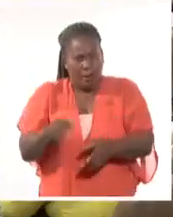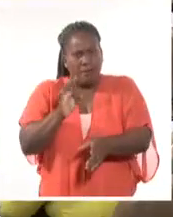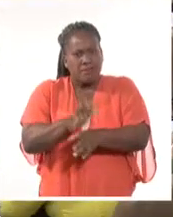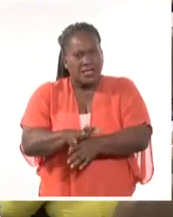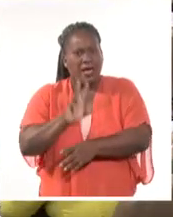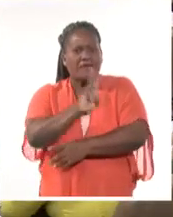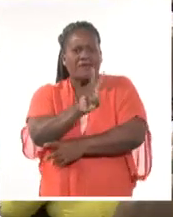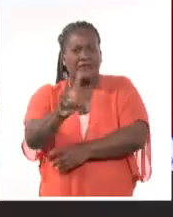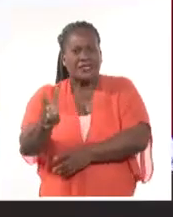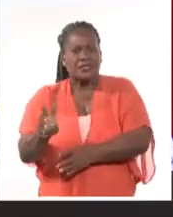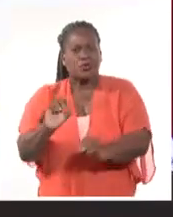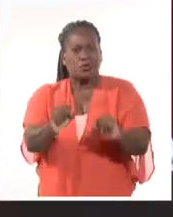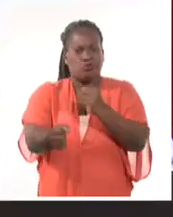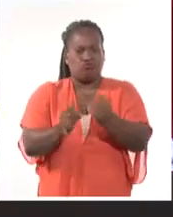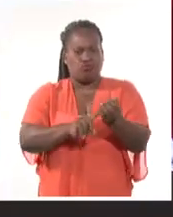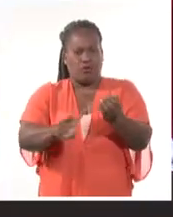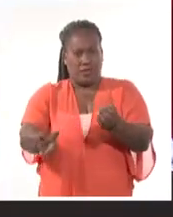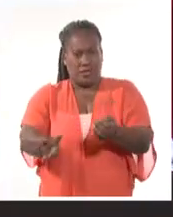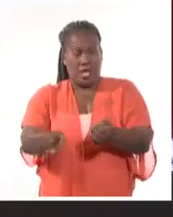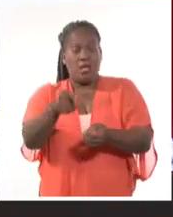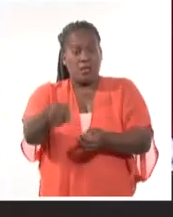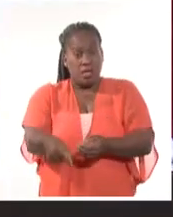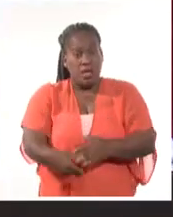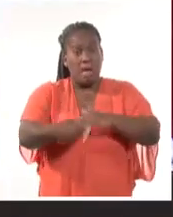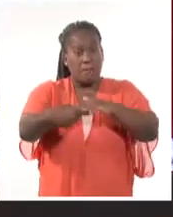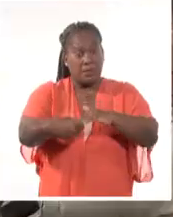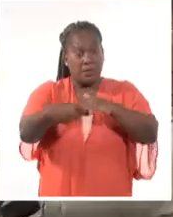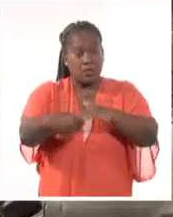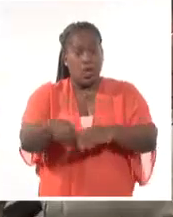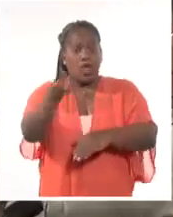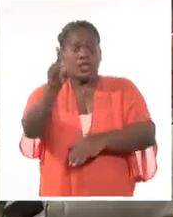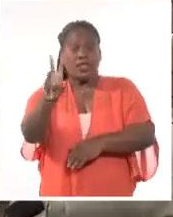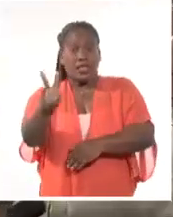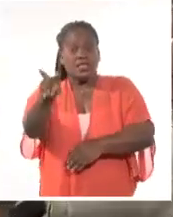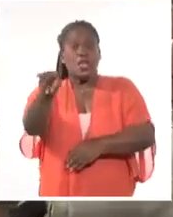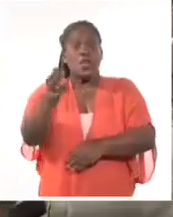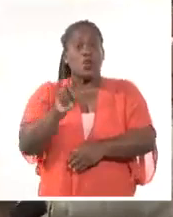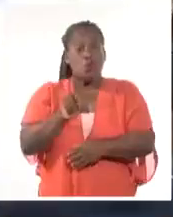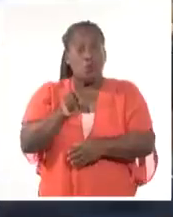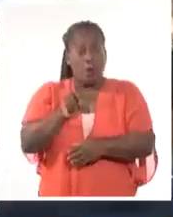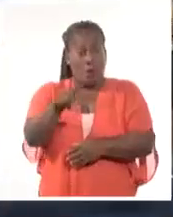Seguidamente presentó 13 nuevos diputados que ocuparon los escaños vacantes.